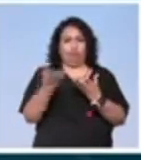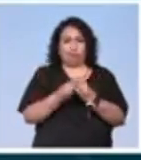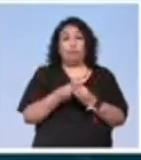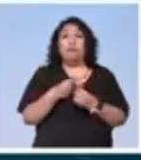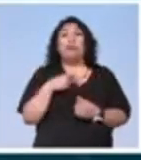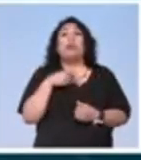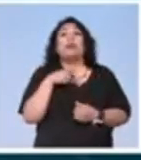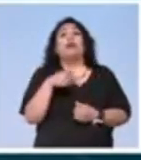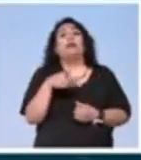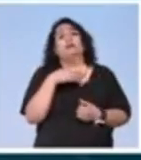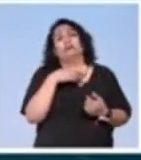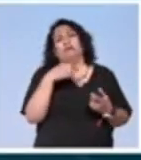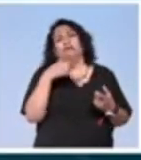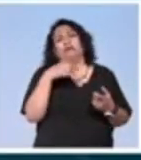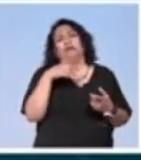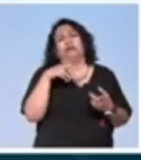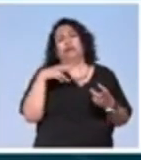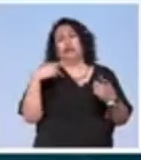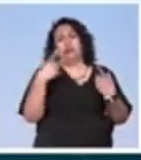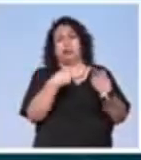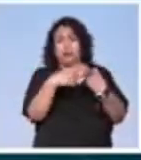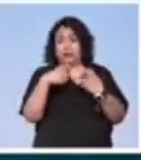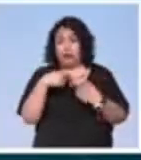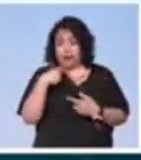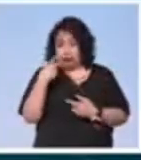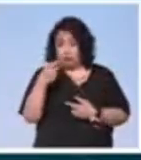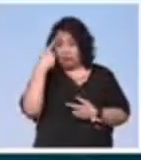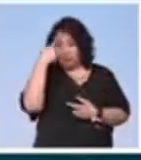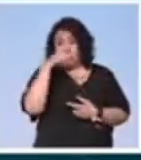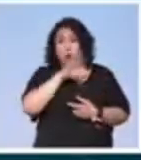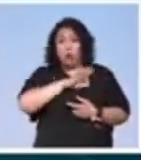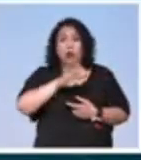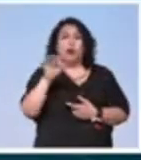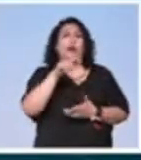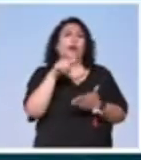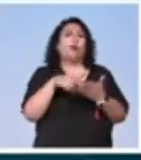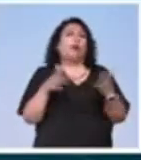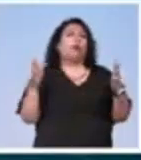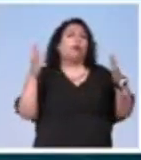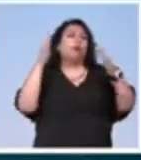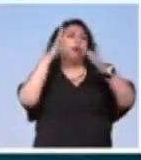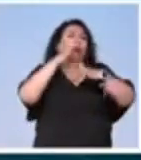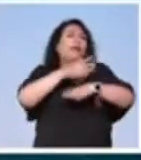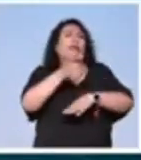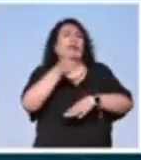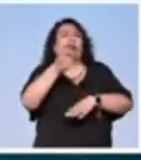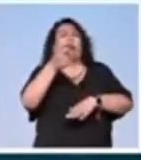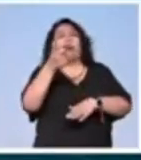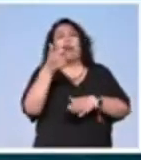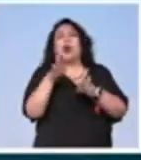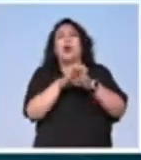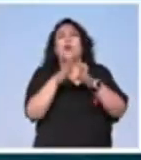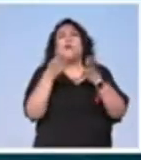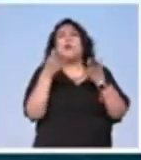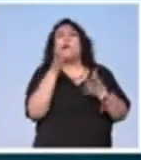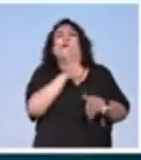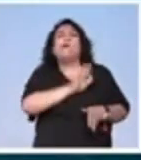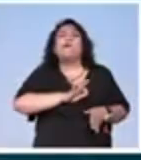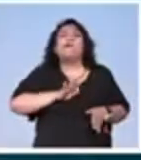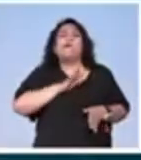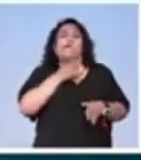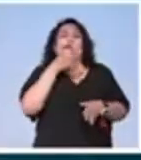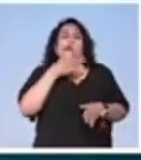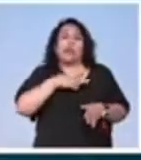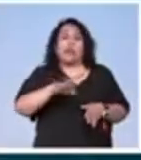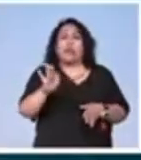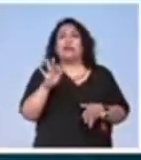desde distintos ángulos. Y para que esto se diera en un ambiente relajado y más como tipo happening, lo que hicimos